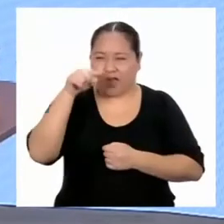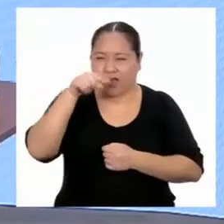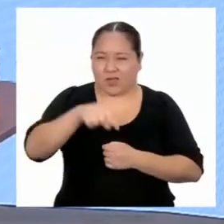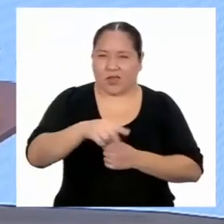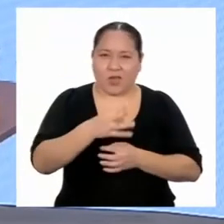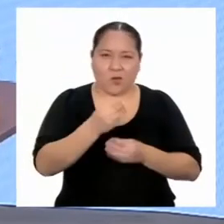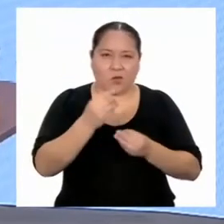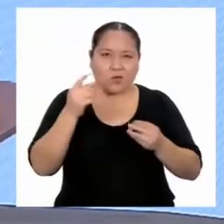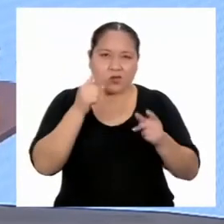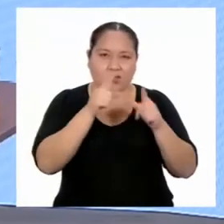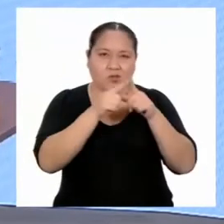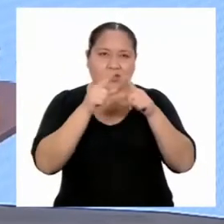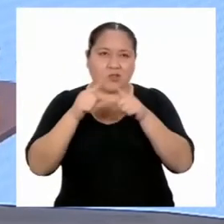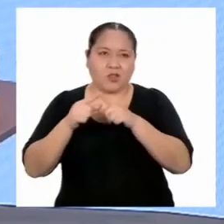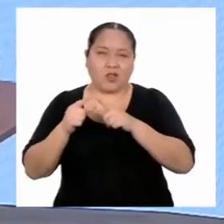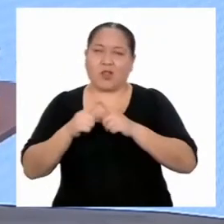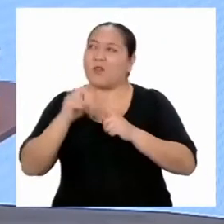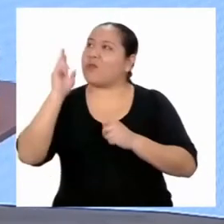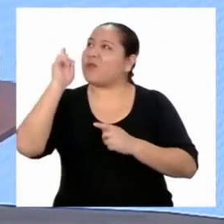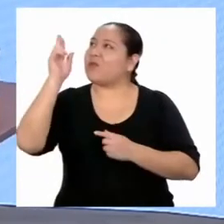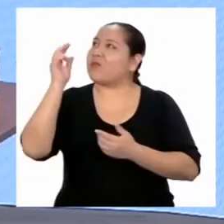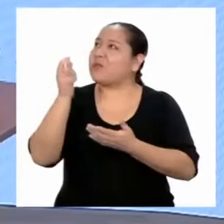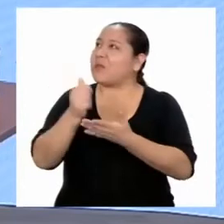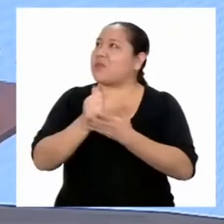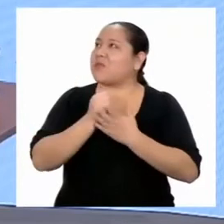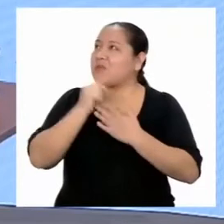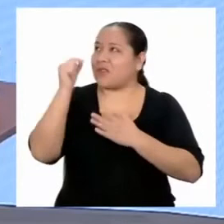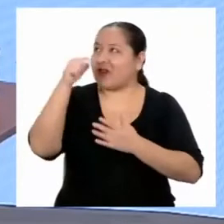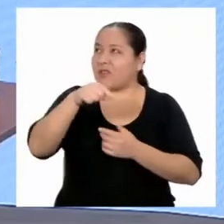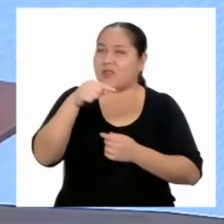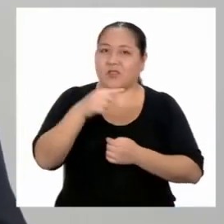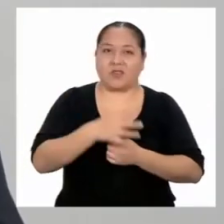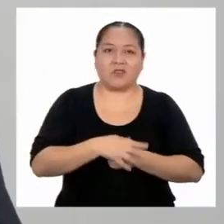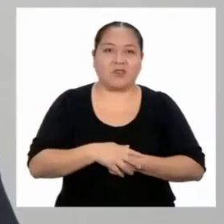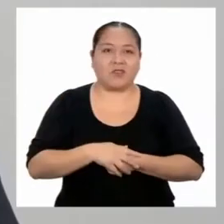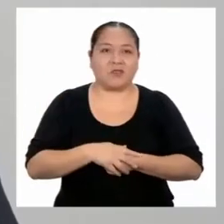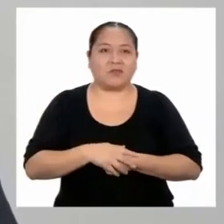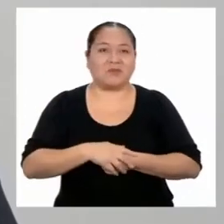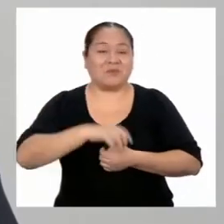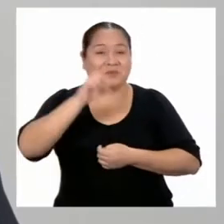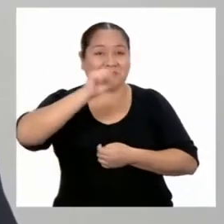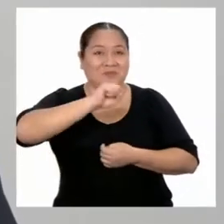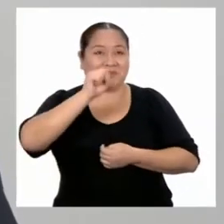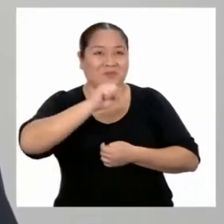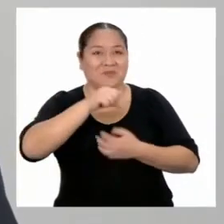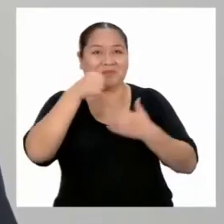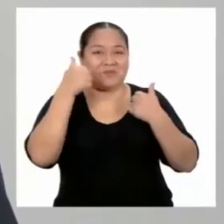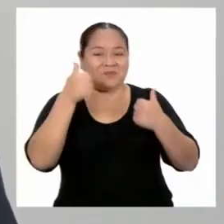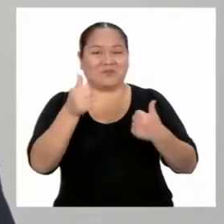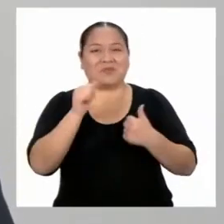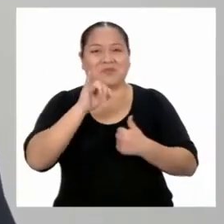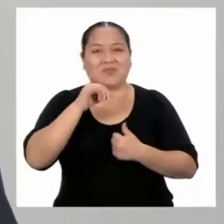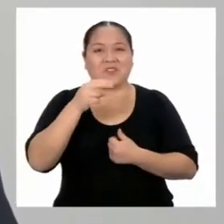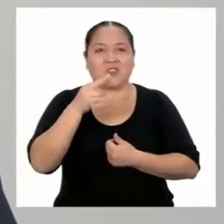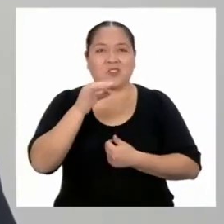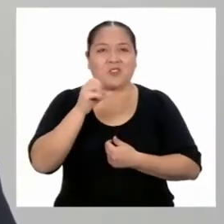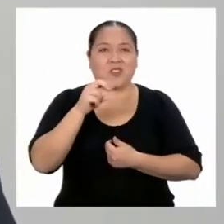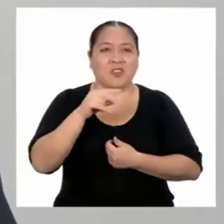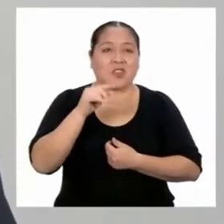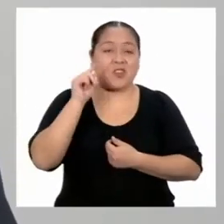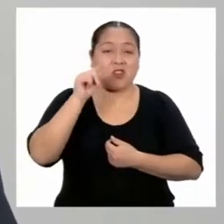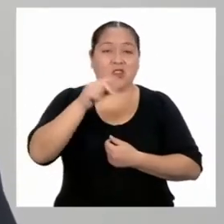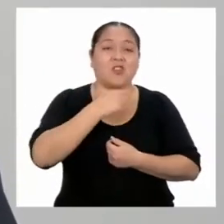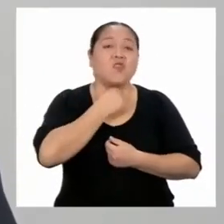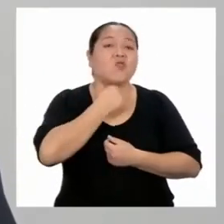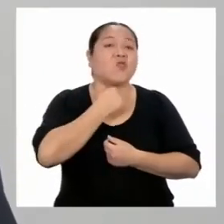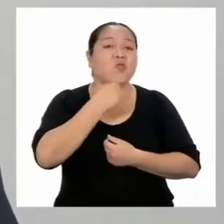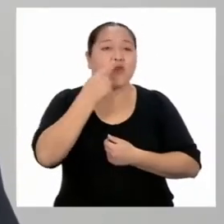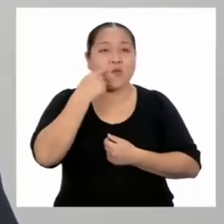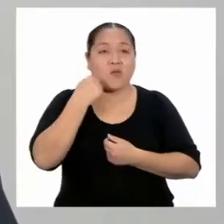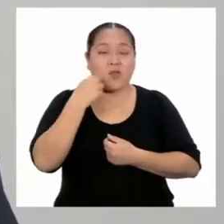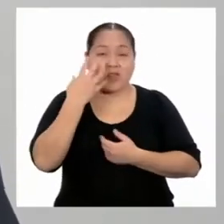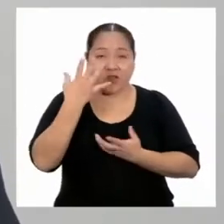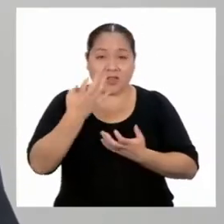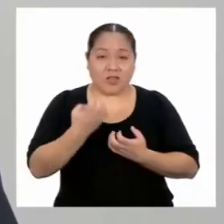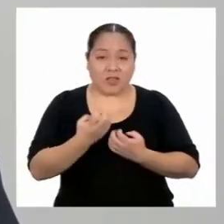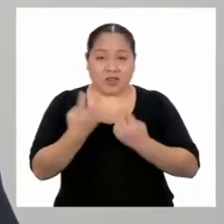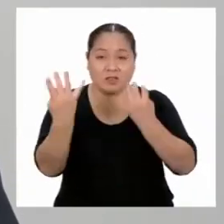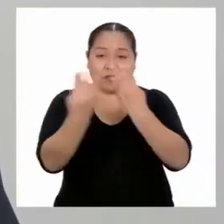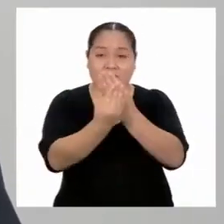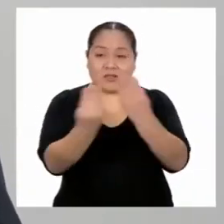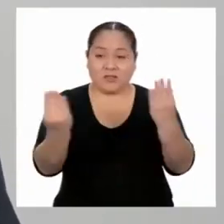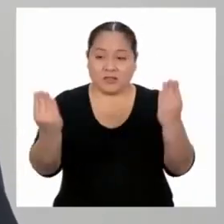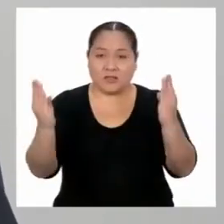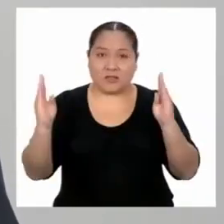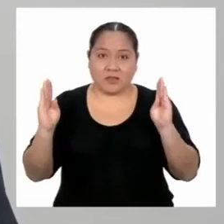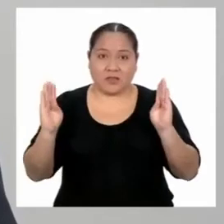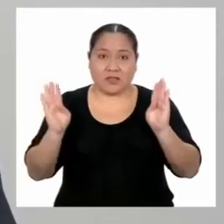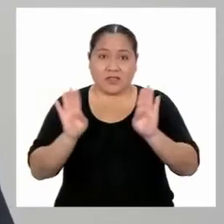hay varios. Profesor, ¿me ayuda también con este temita? Por supuesto, Jonathan. Lo que tu abuelo quiere es acercar el terreno,